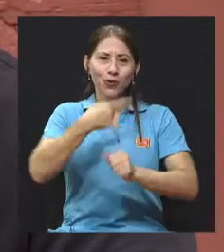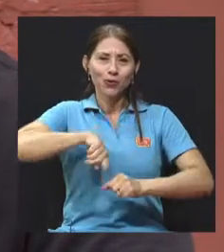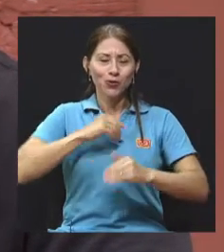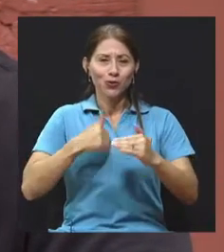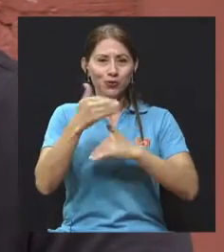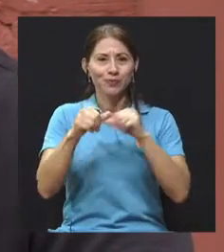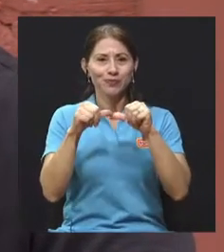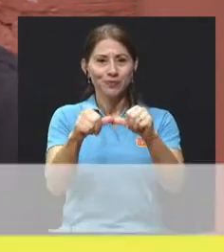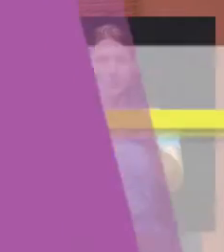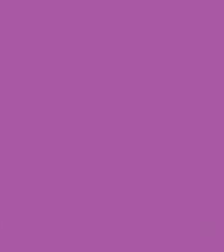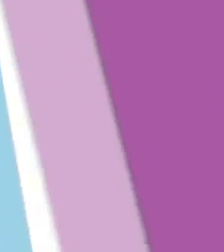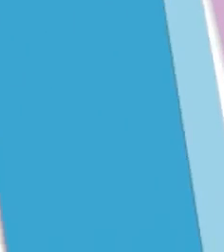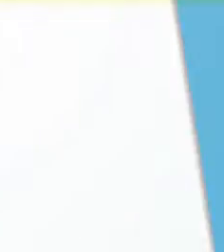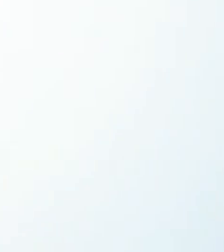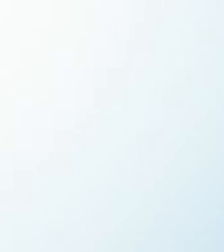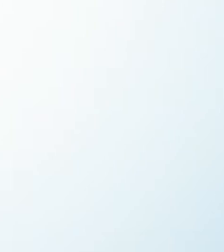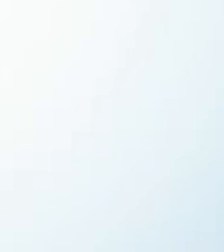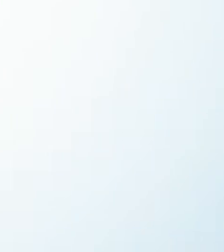nosotros y ya regresamos.